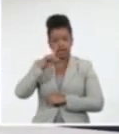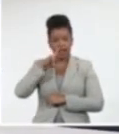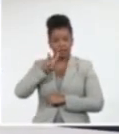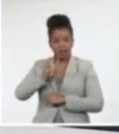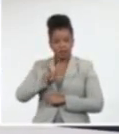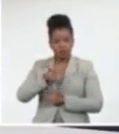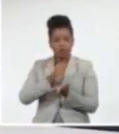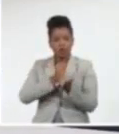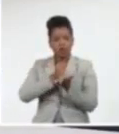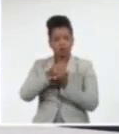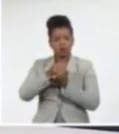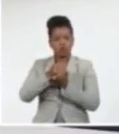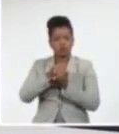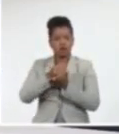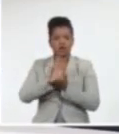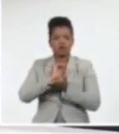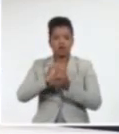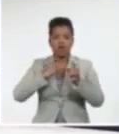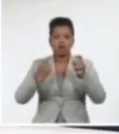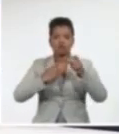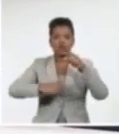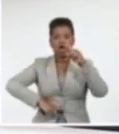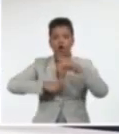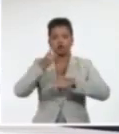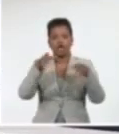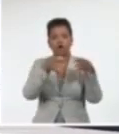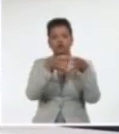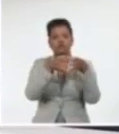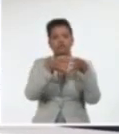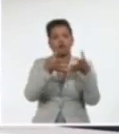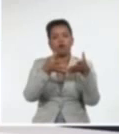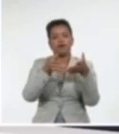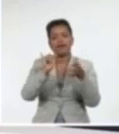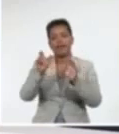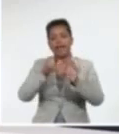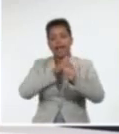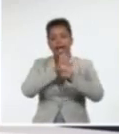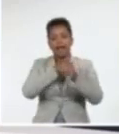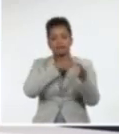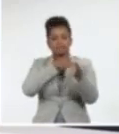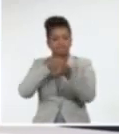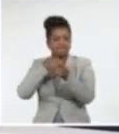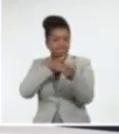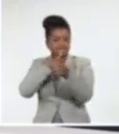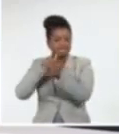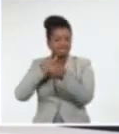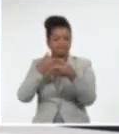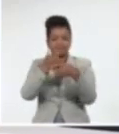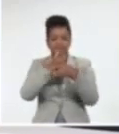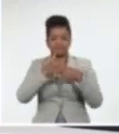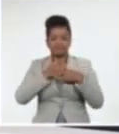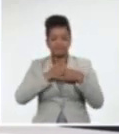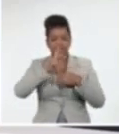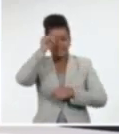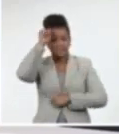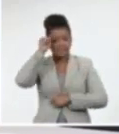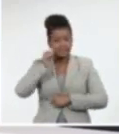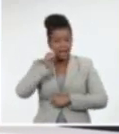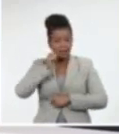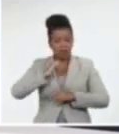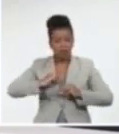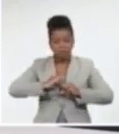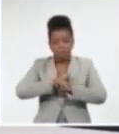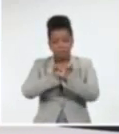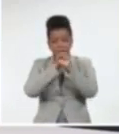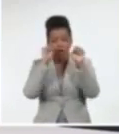contra las pandillas. Cerca de 10.000 militares y policías cercaron en la madrugada del sábado uno de los municipios de la periferia de